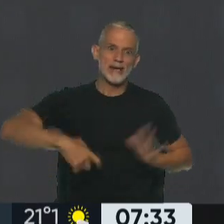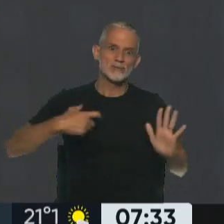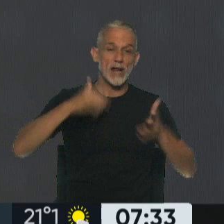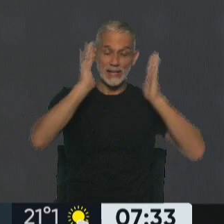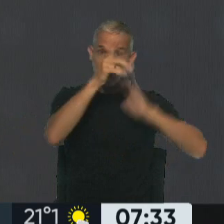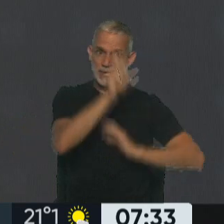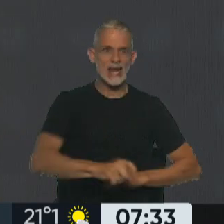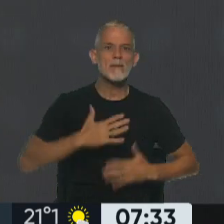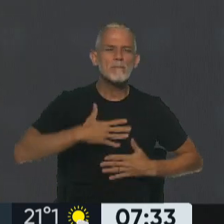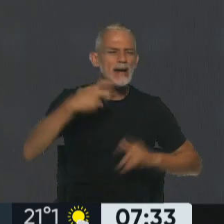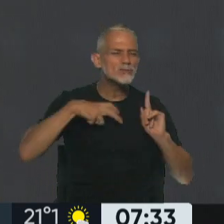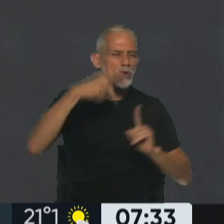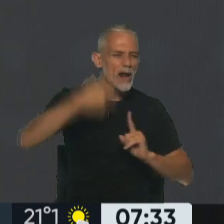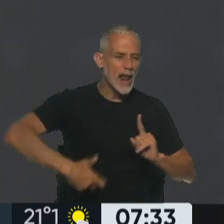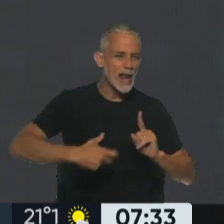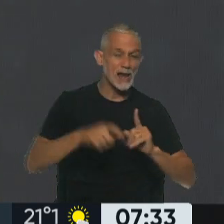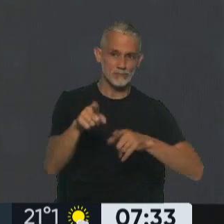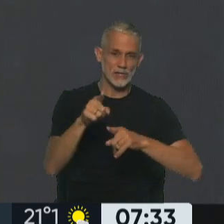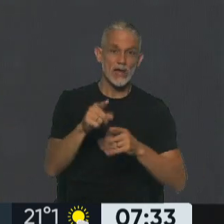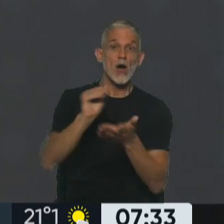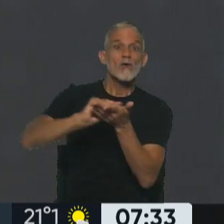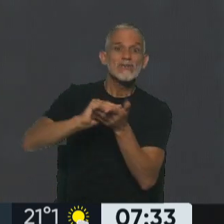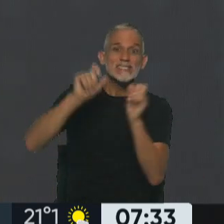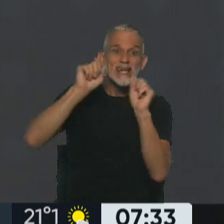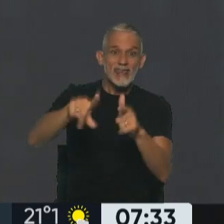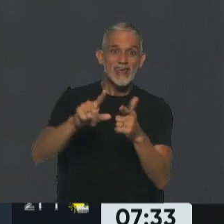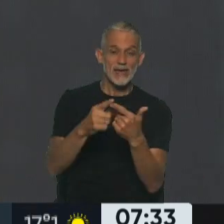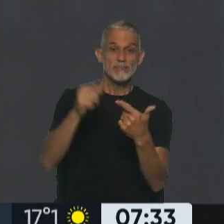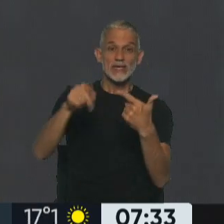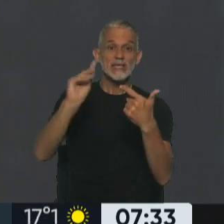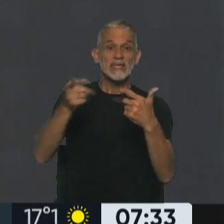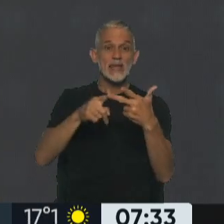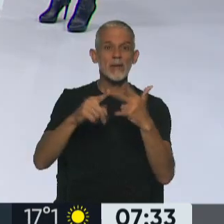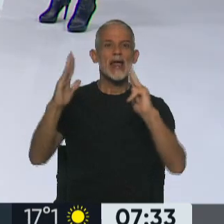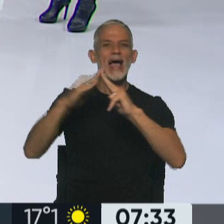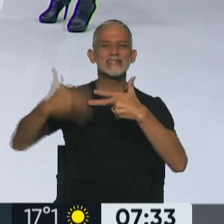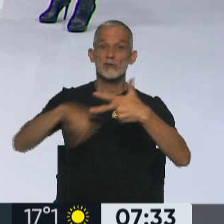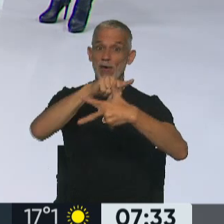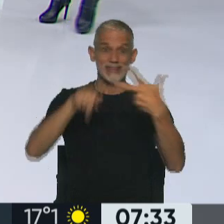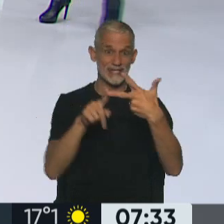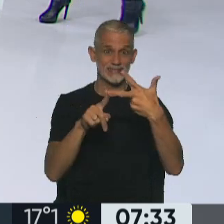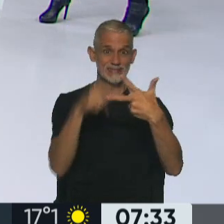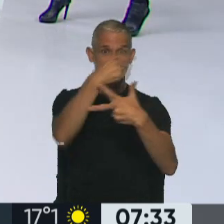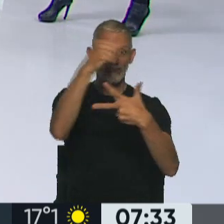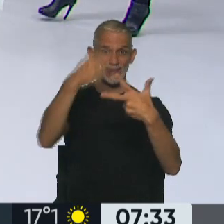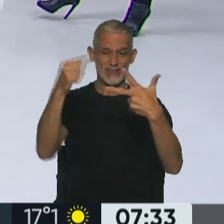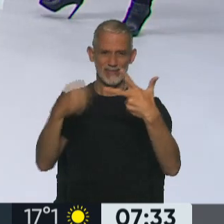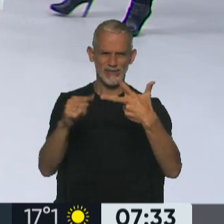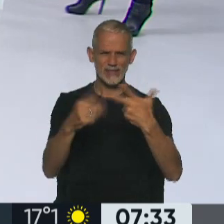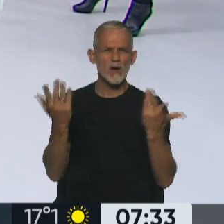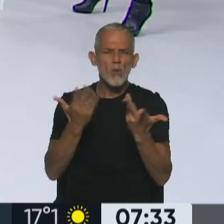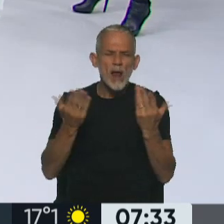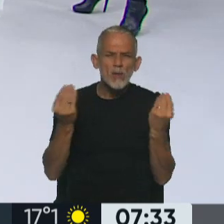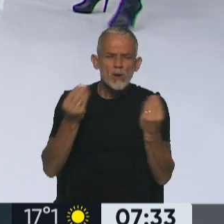Javier Milei, cuenta personal de la oficina y cuenta de la Casa Rosada. Son tres cuentas diferentes. ¿Cómo sabemos qué es la